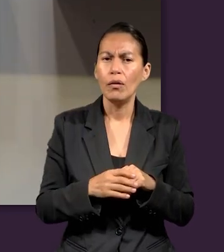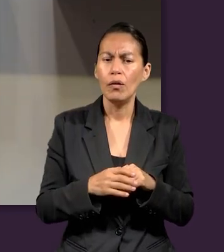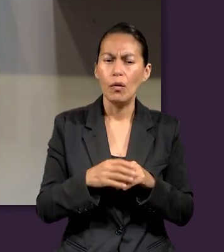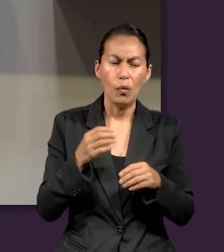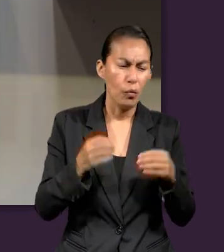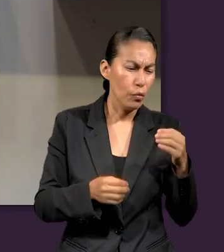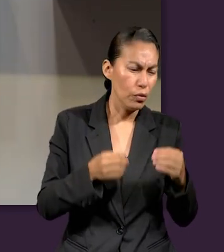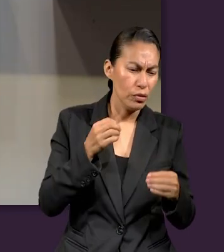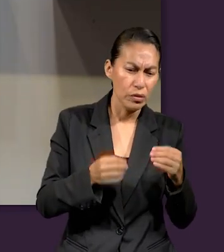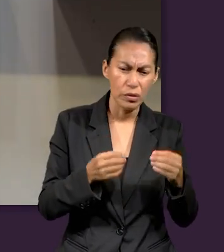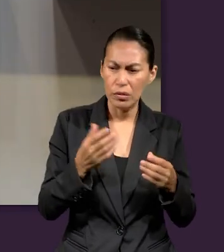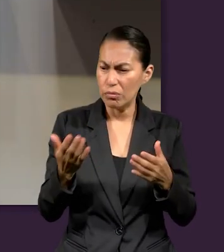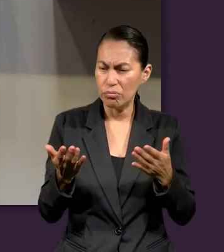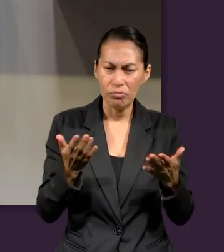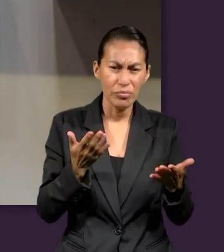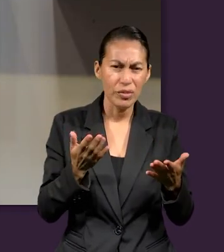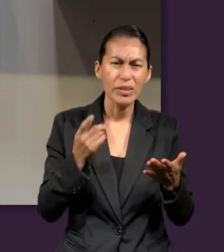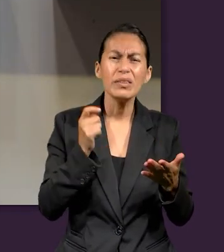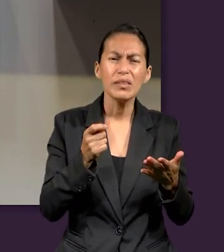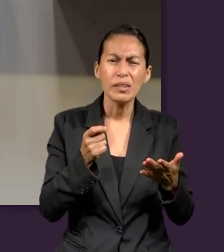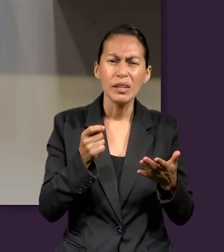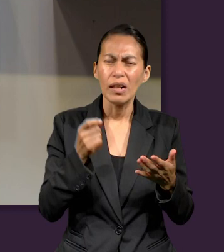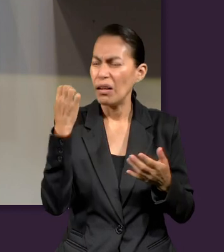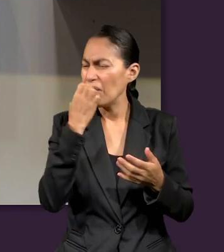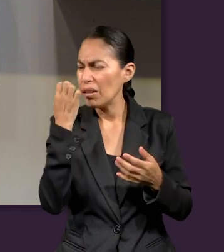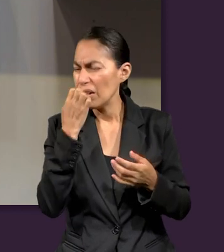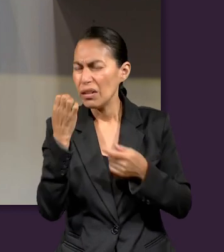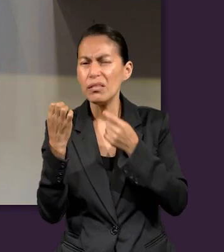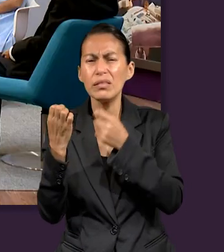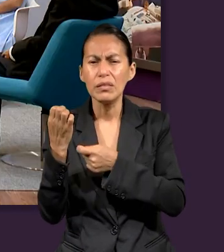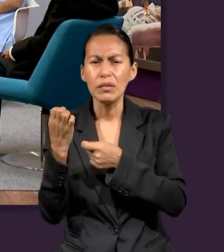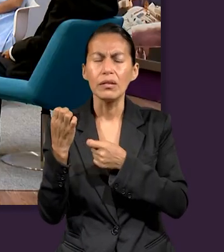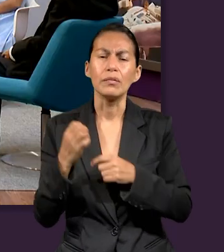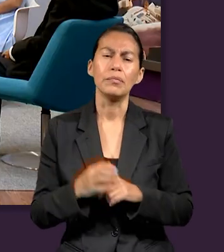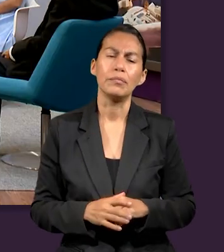entre el evangelio y el juicio? ¿Cuál es la esencia del evangelio?